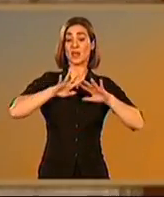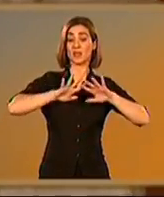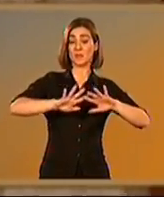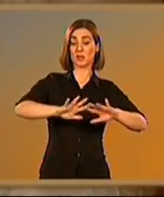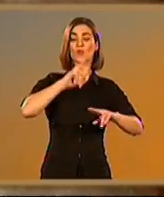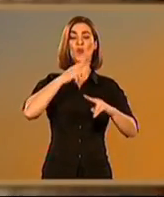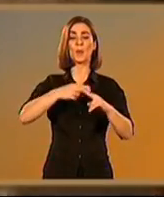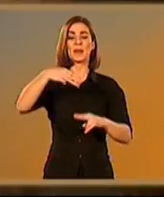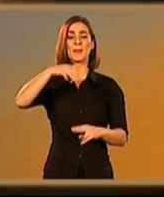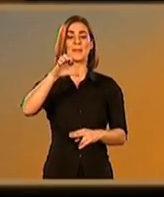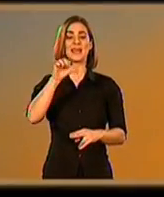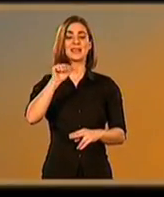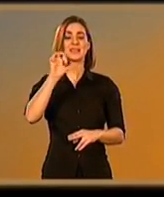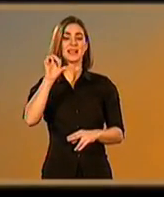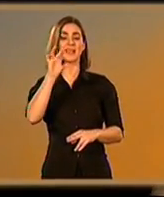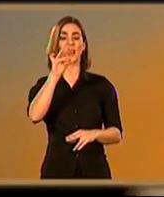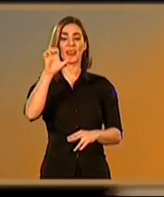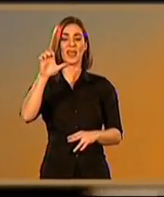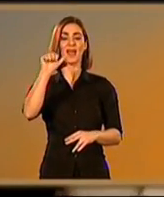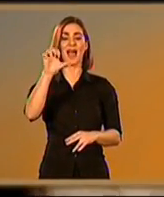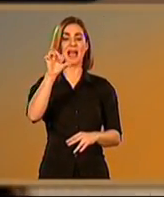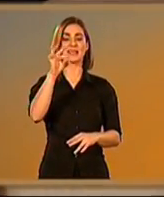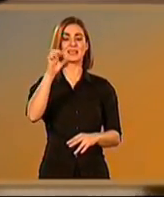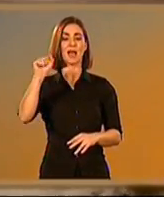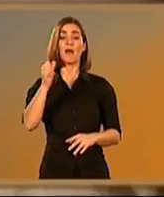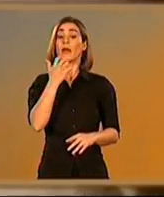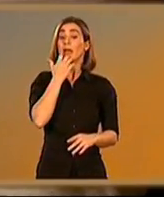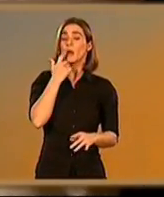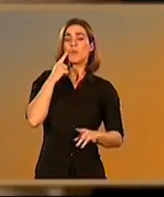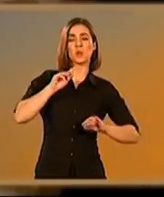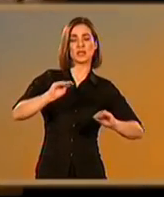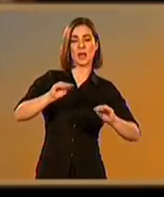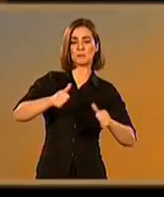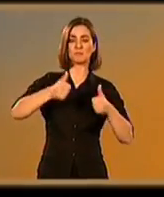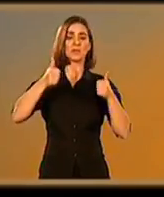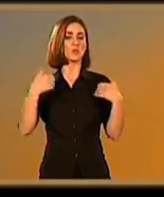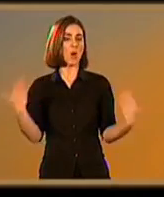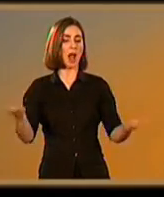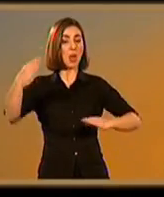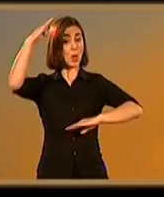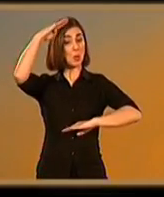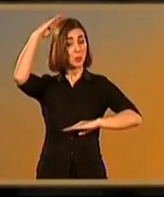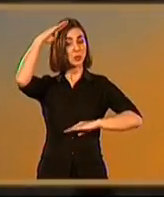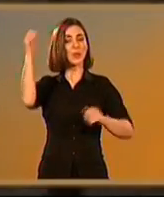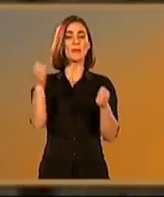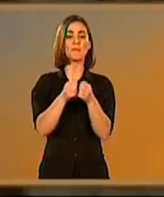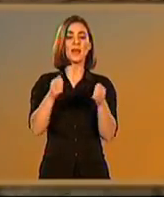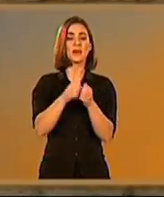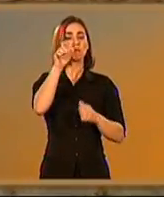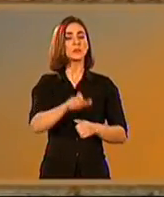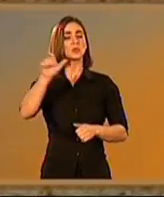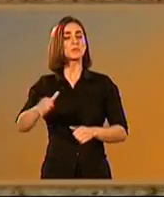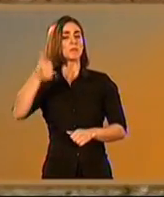en clave de la antigua Asta Regia, entre los que destaca la delicada factura de los gustos y retratos de sus ciudadanos más